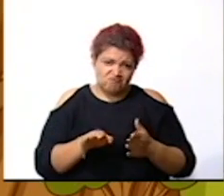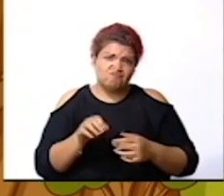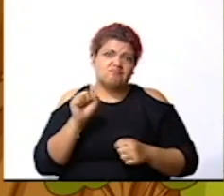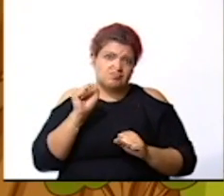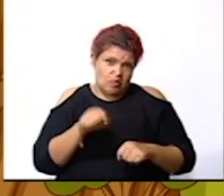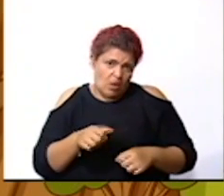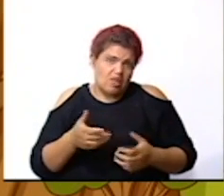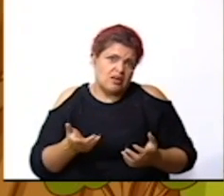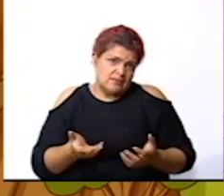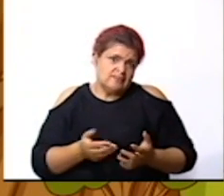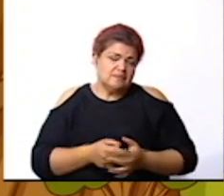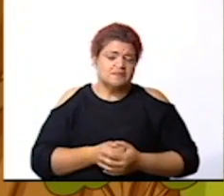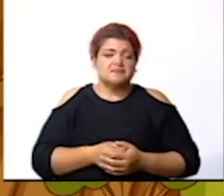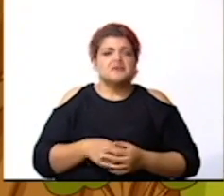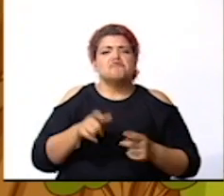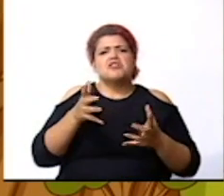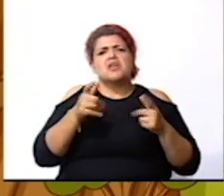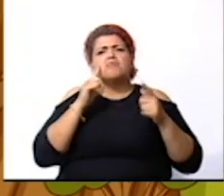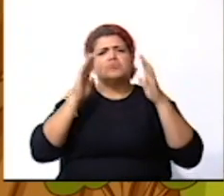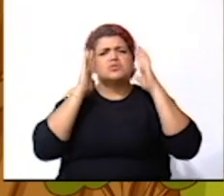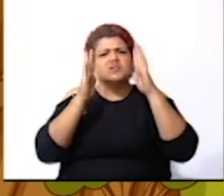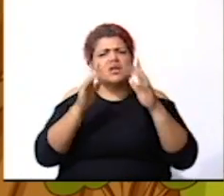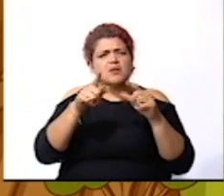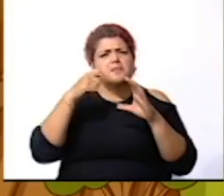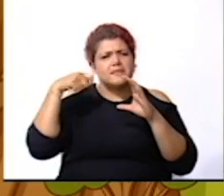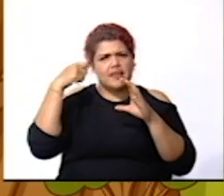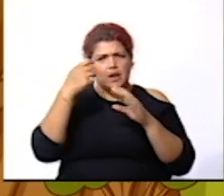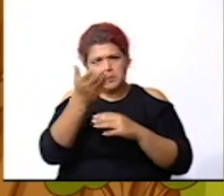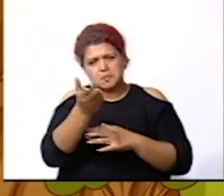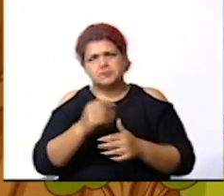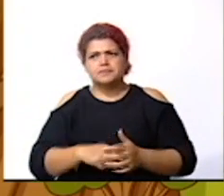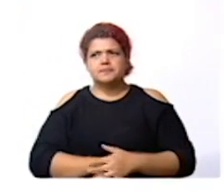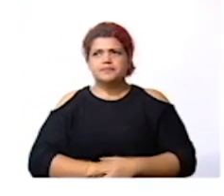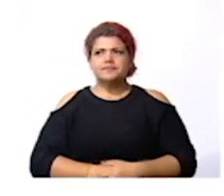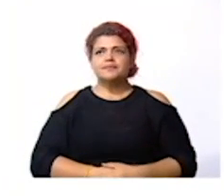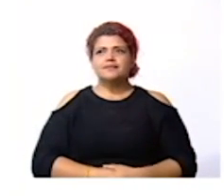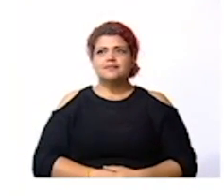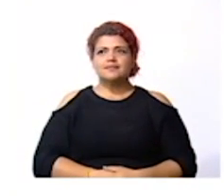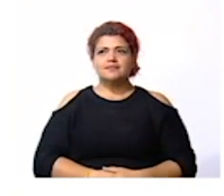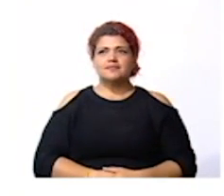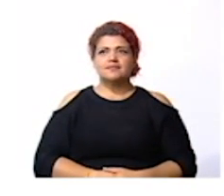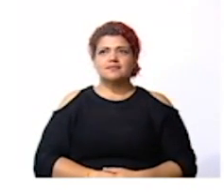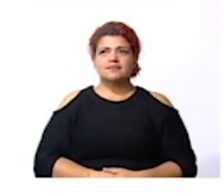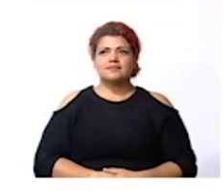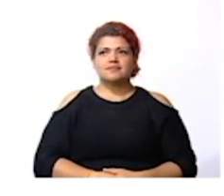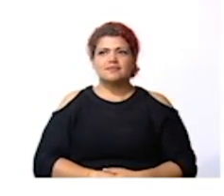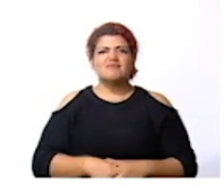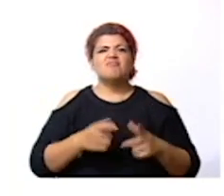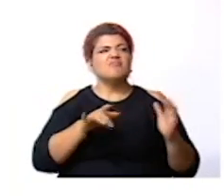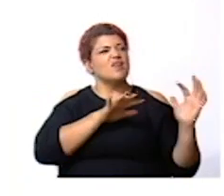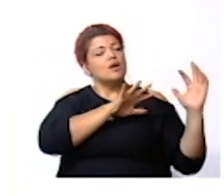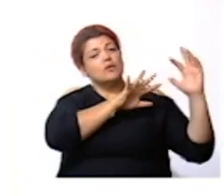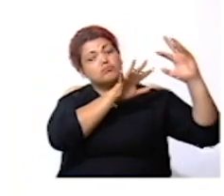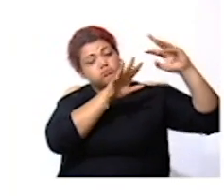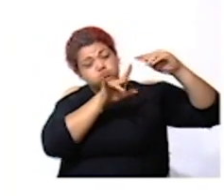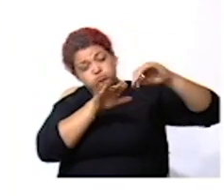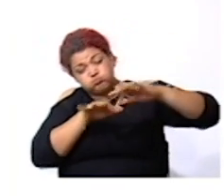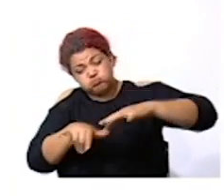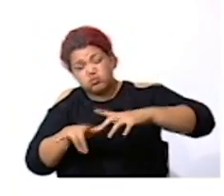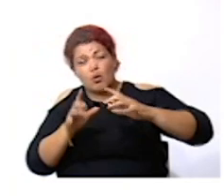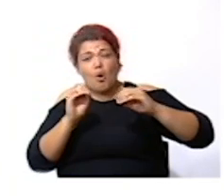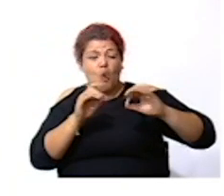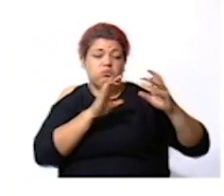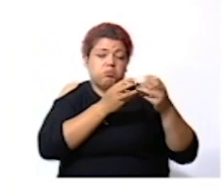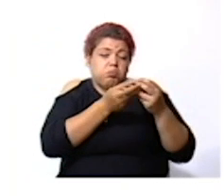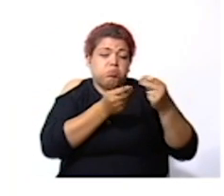qué les parece si ponemos atención al siguiente vídeo el deslizamiento o derrumbe